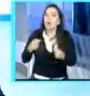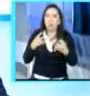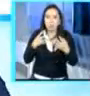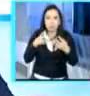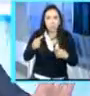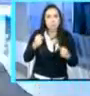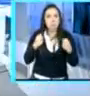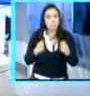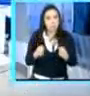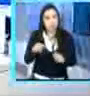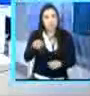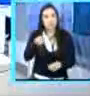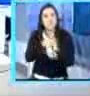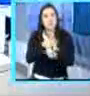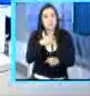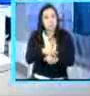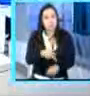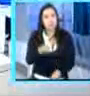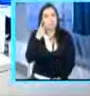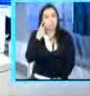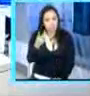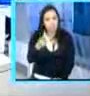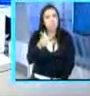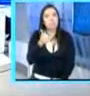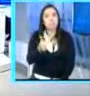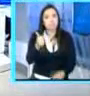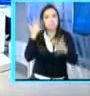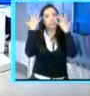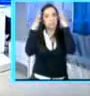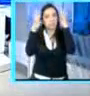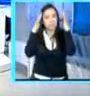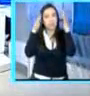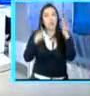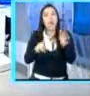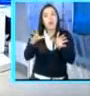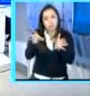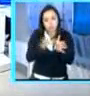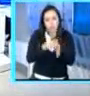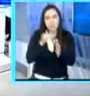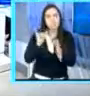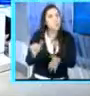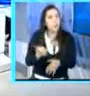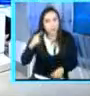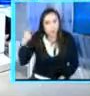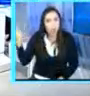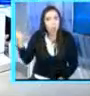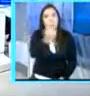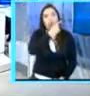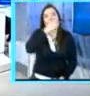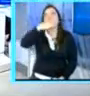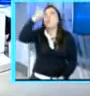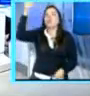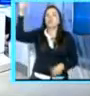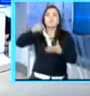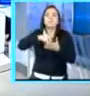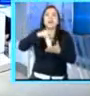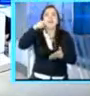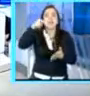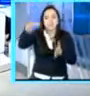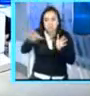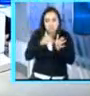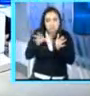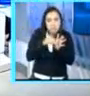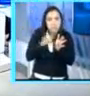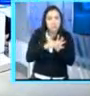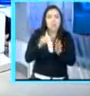la ejercicio de tiro. ¿Sí? Entonces, en un año electoral, ¿sí? Y donde todavía se celebran y como si nada, las elecciones. Entonces, yo